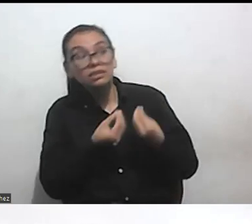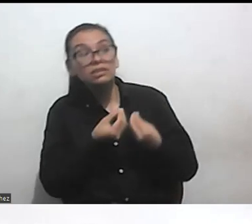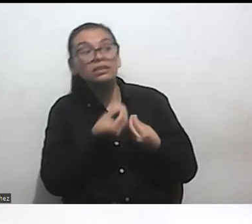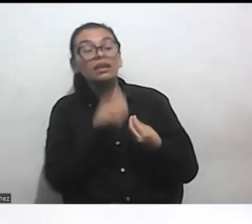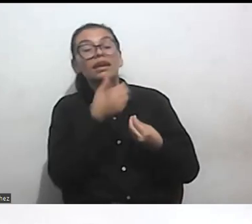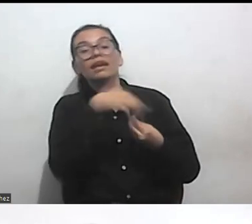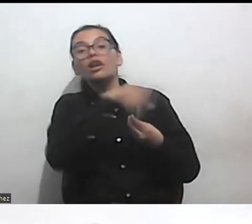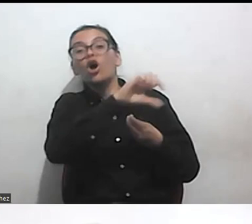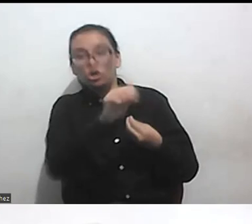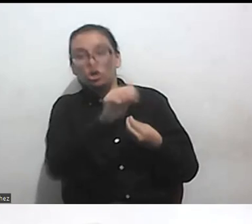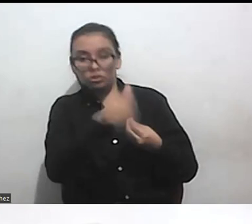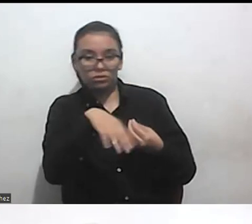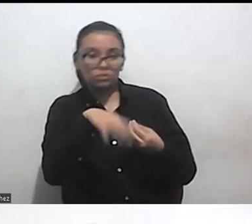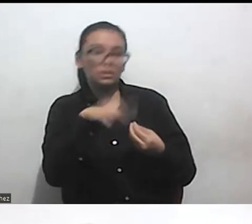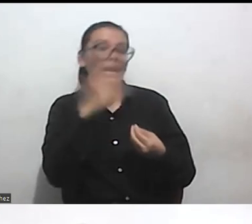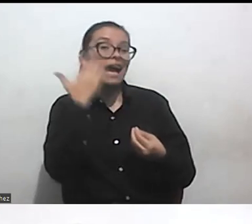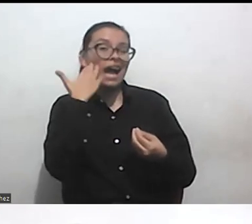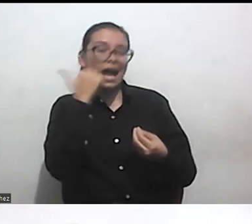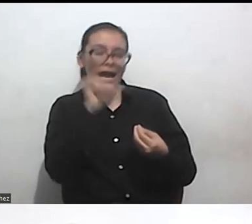por supuesto que ha sido como